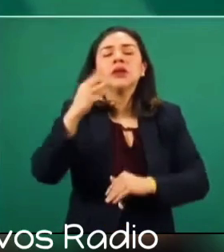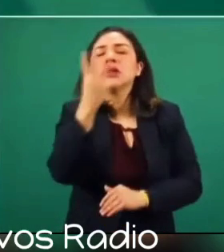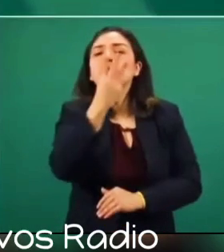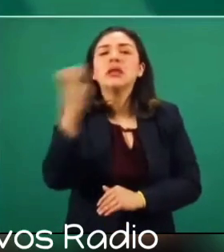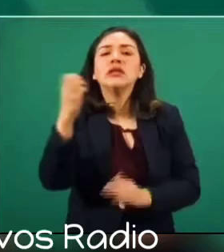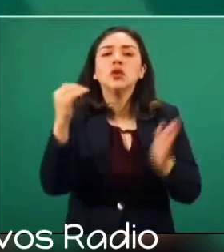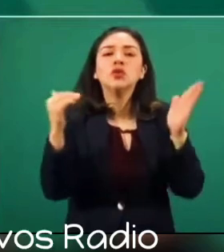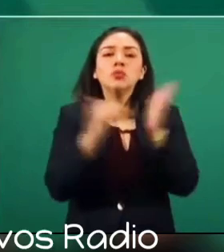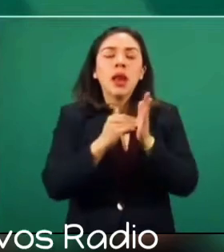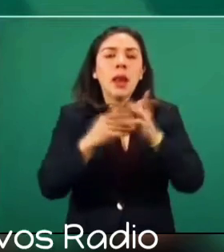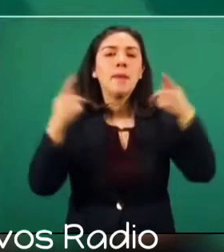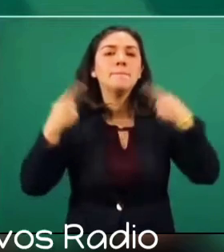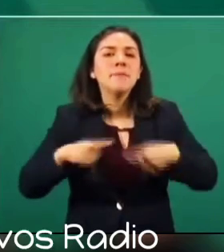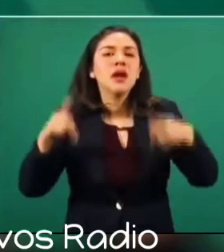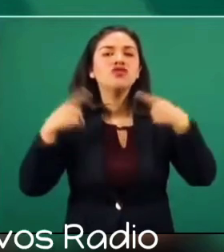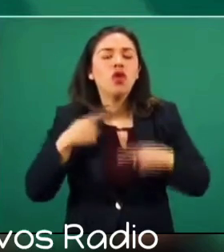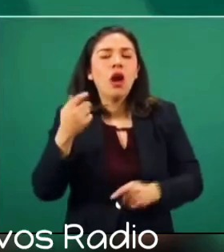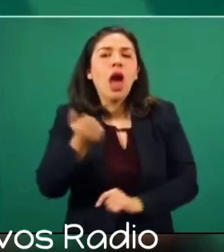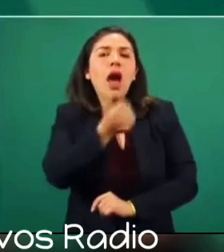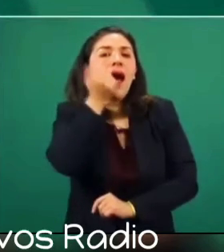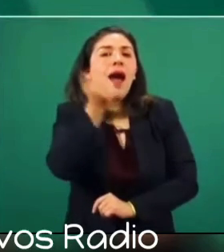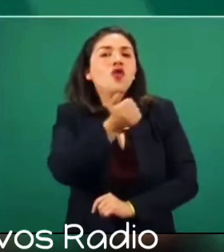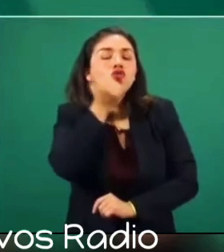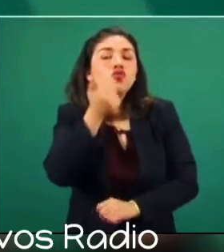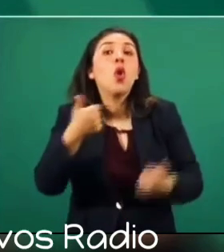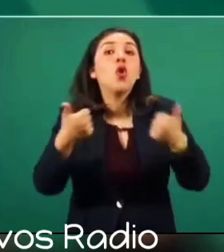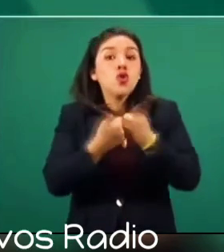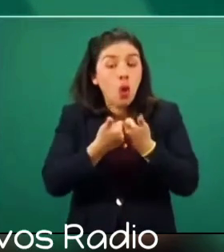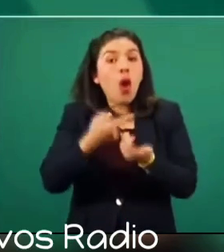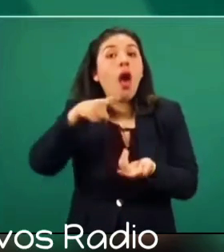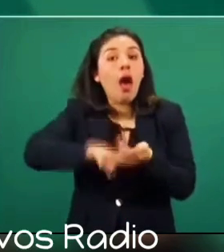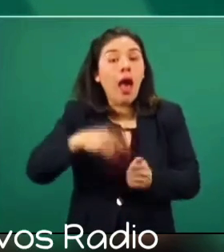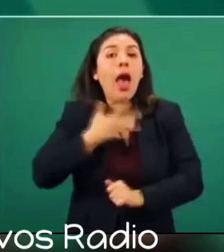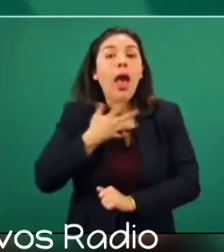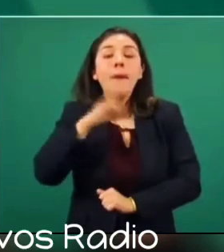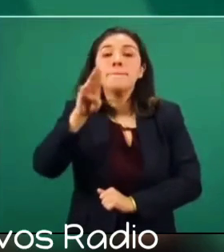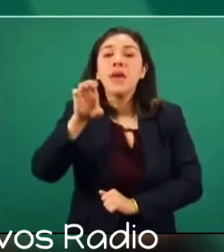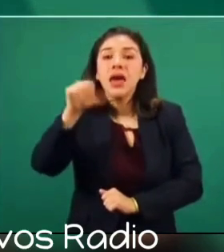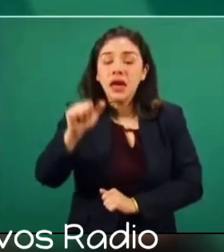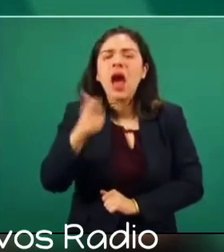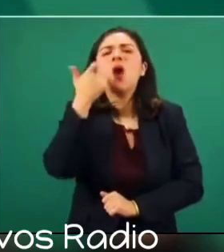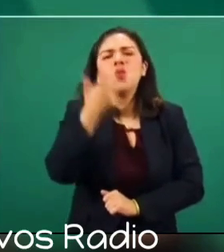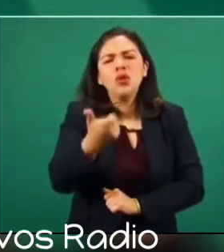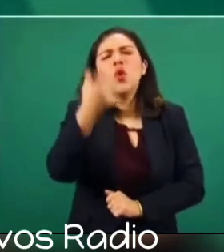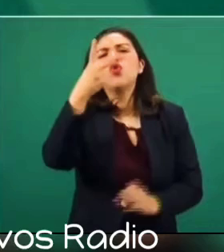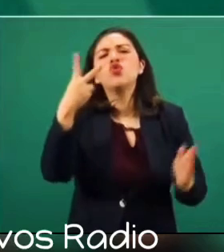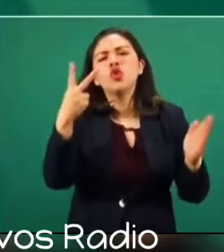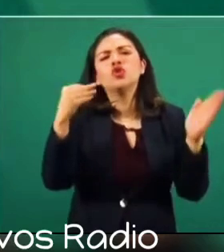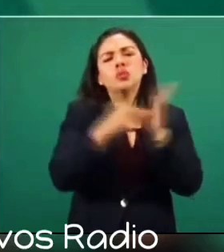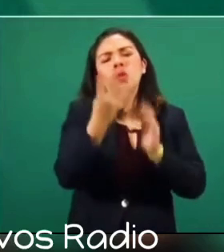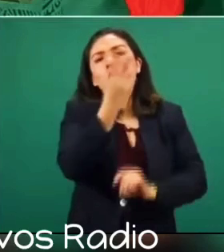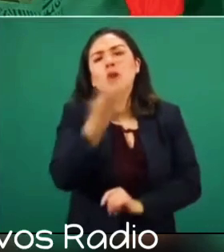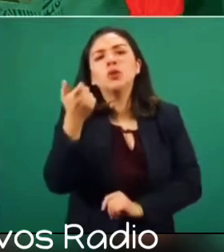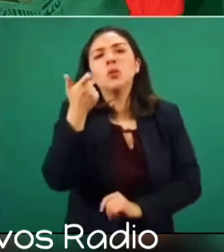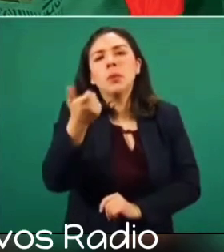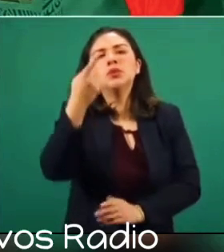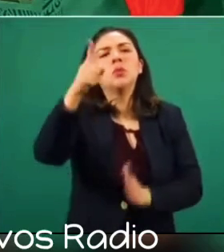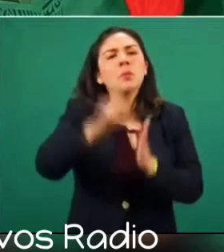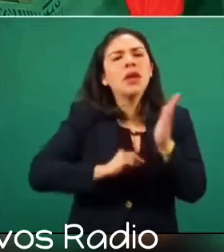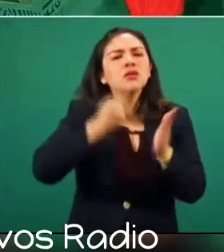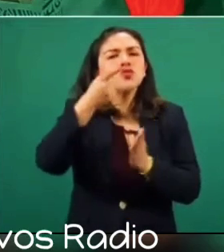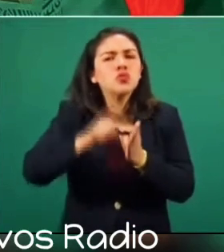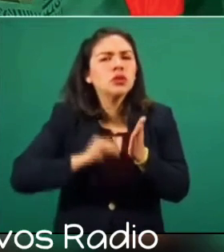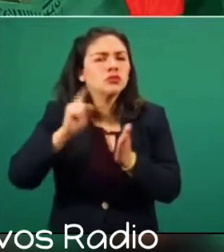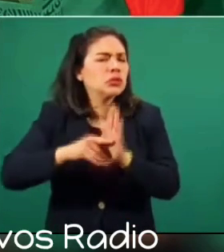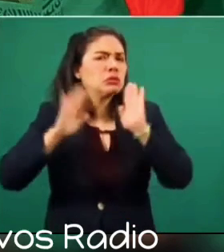mil universitarios con becas de dos mil 400 pesos mensuales. Eso